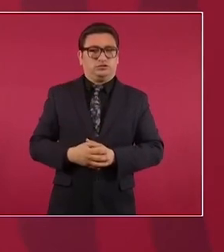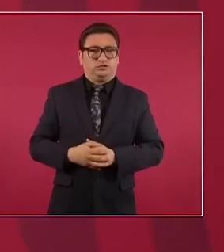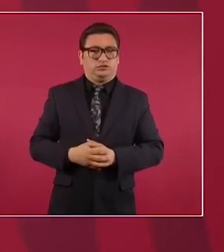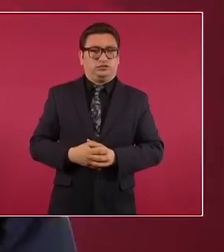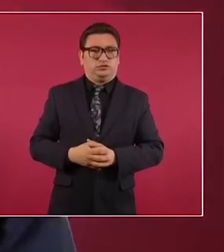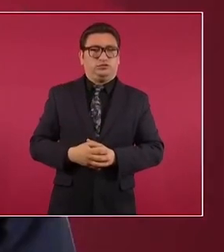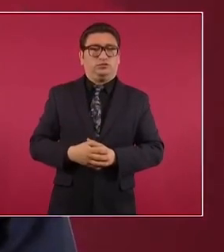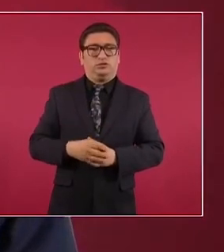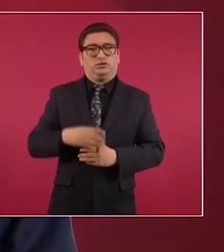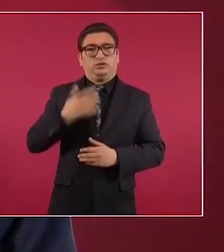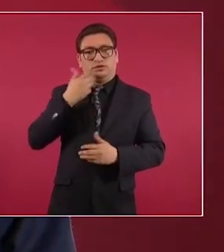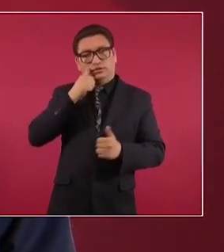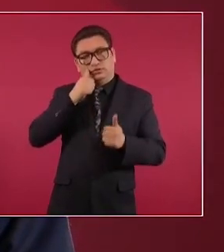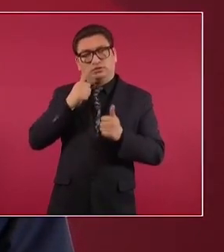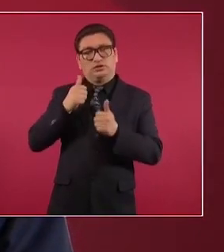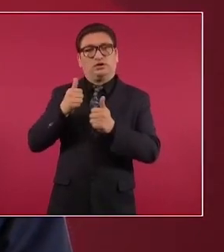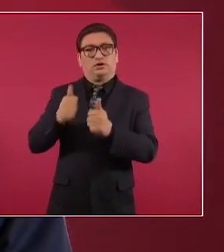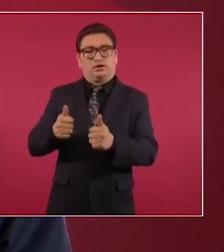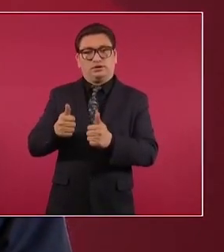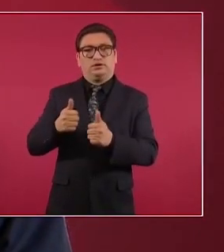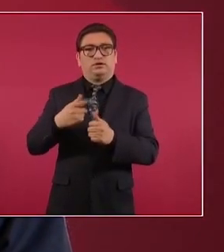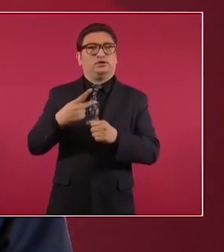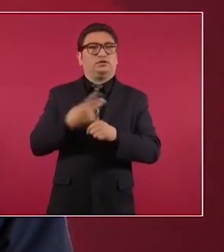atender las causas